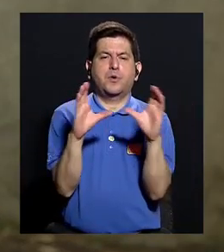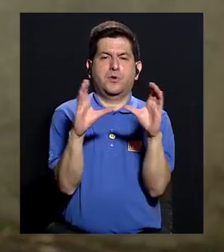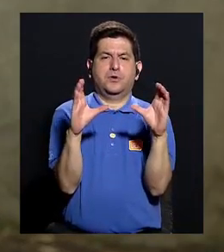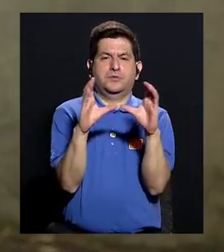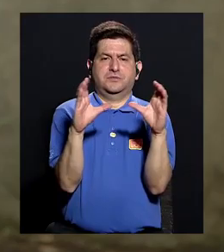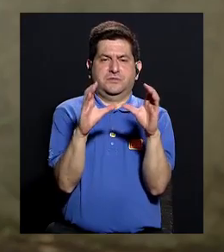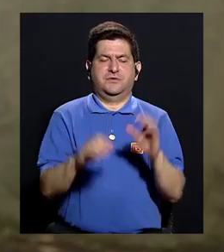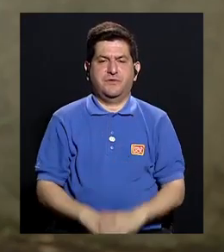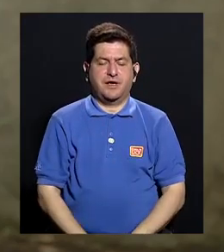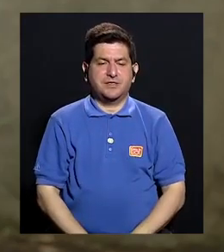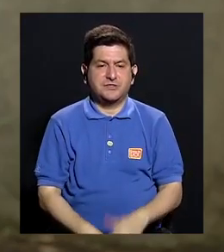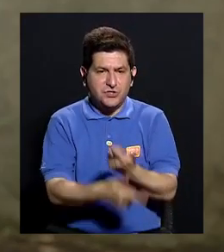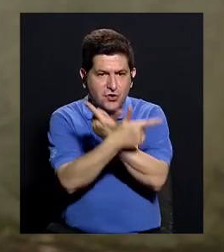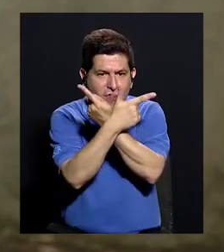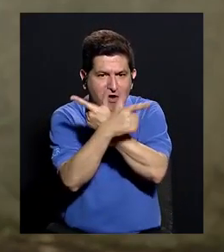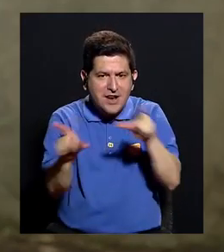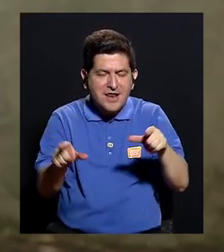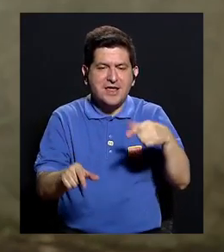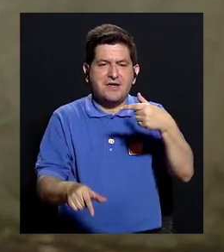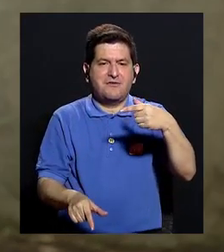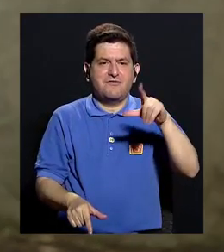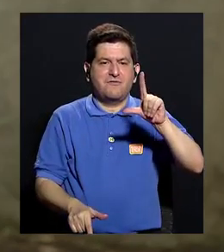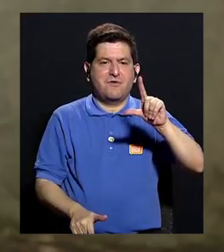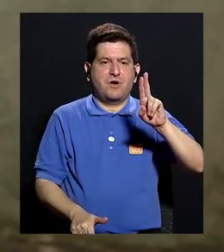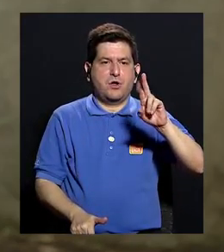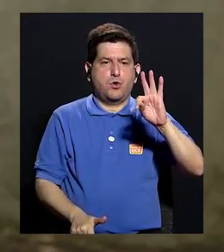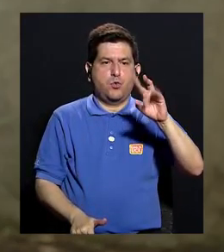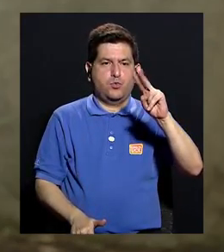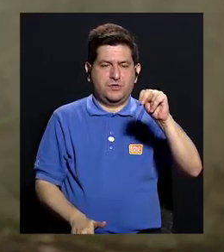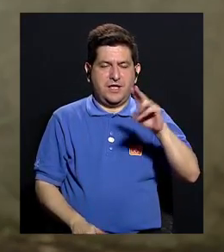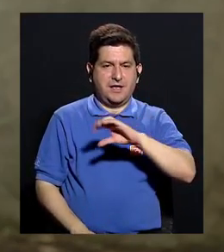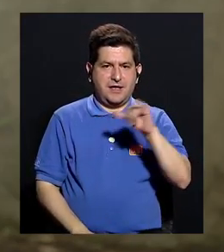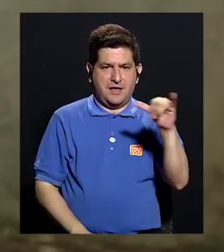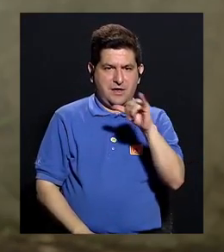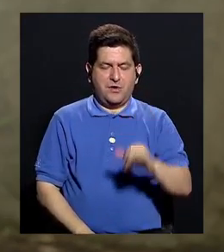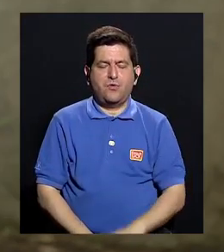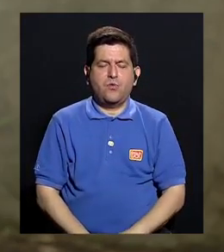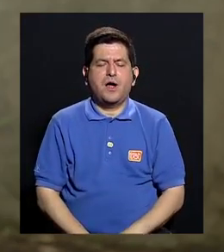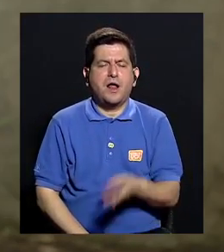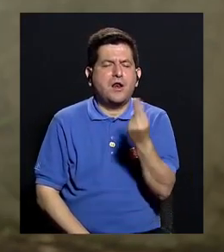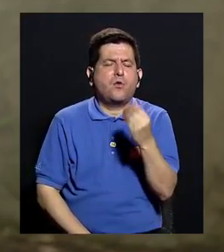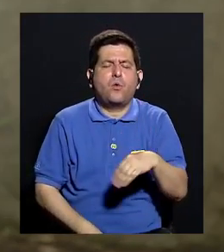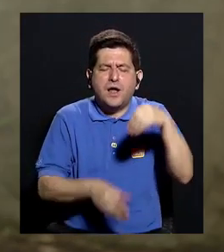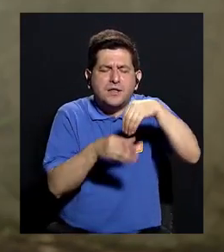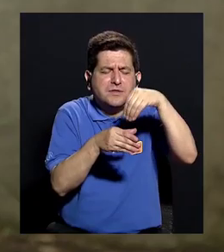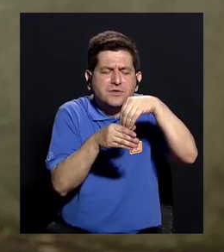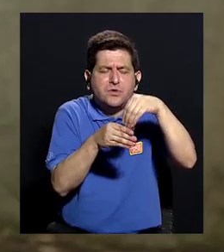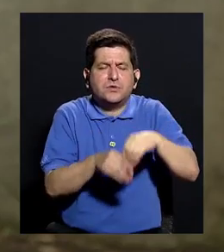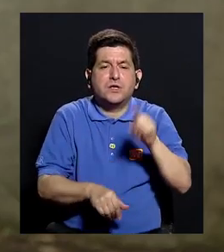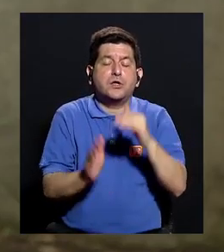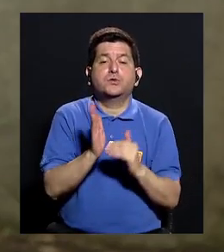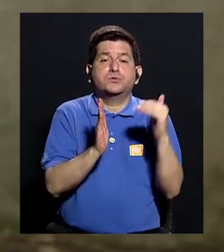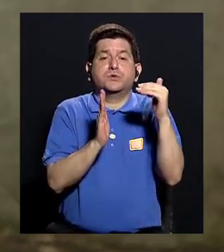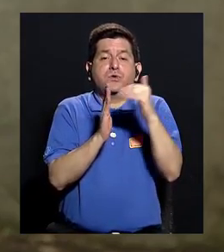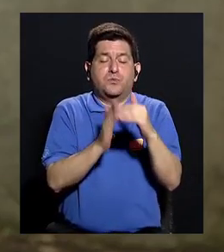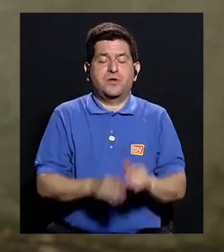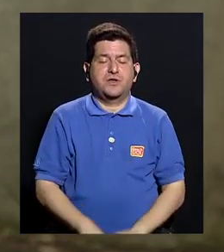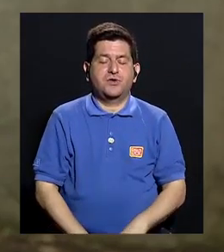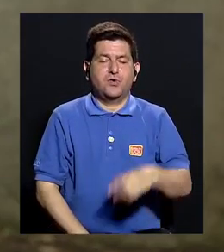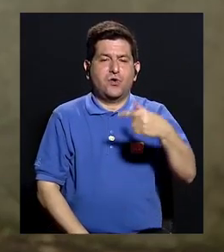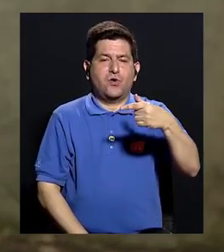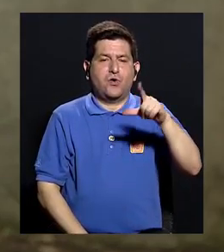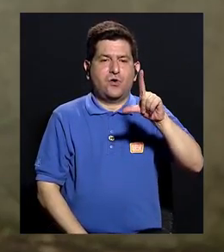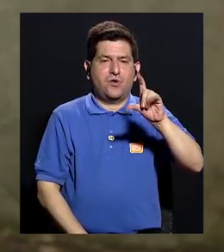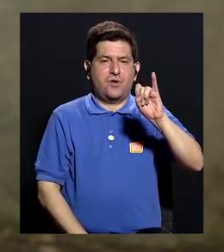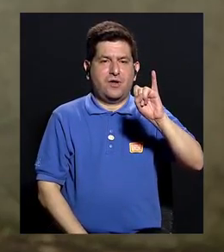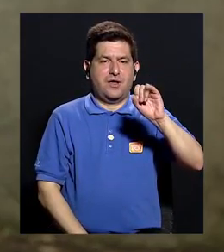una certificación como productos libres de gluten y que también traigan identificadas las cantidades de partículas por millón de gledina